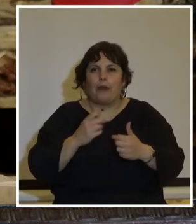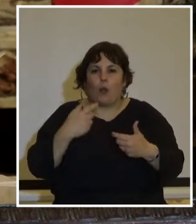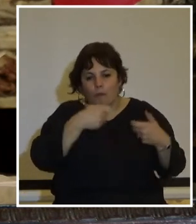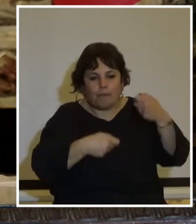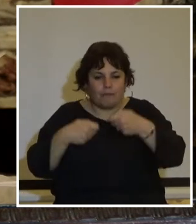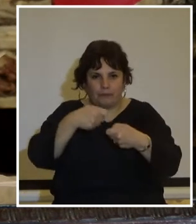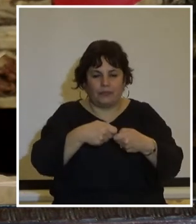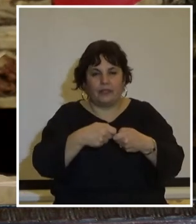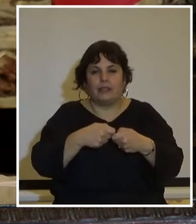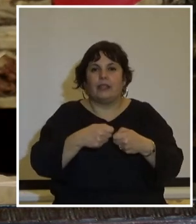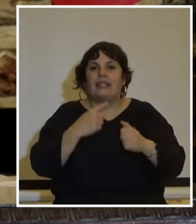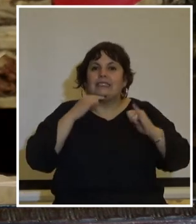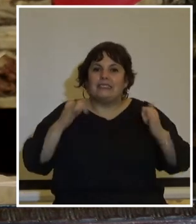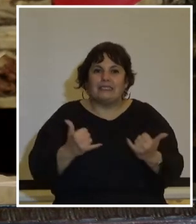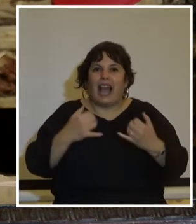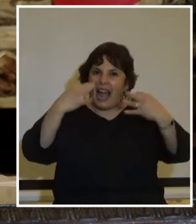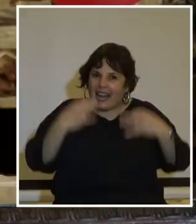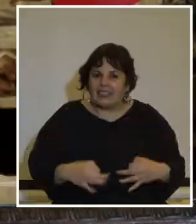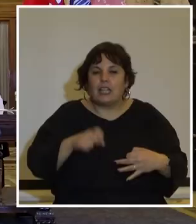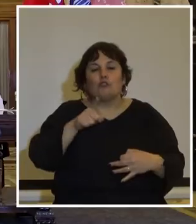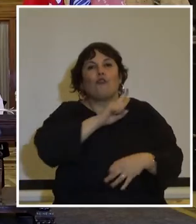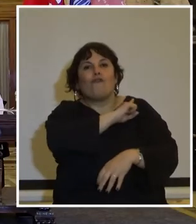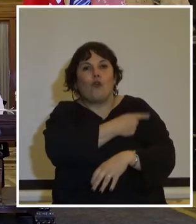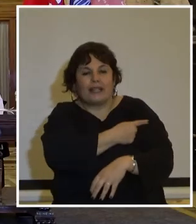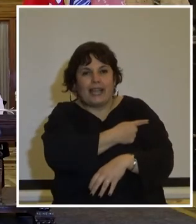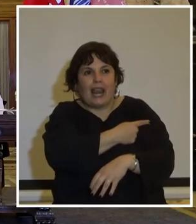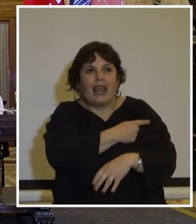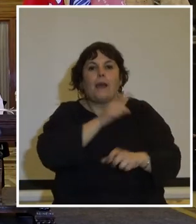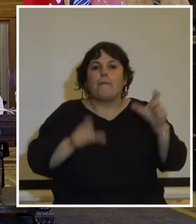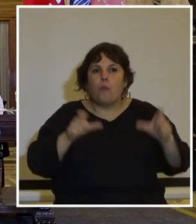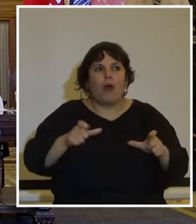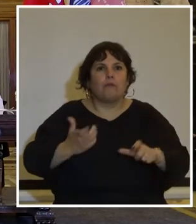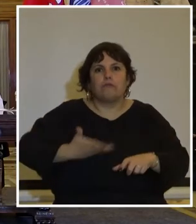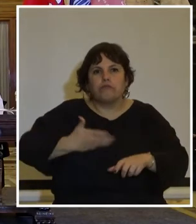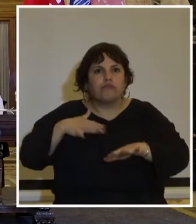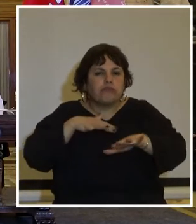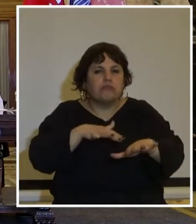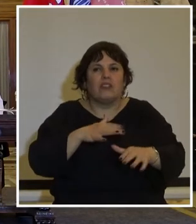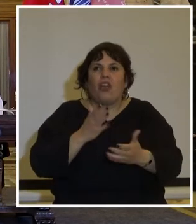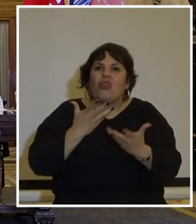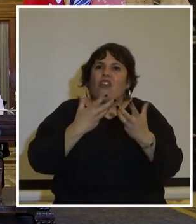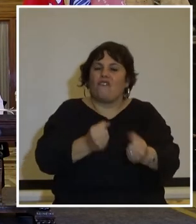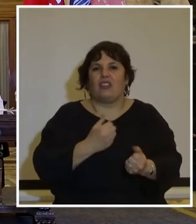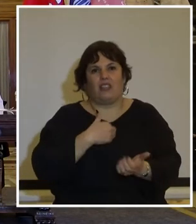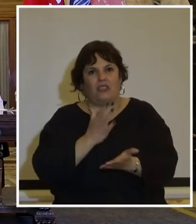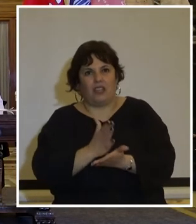la medida y garantía de su fortaleza es un pueblo movilizado en defensa de sus derechos